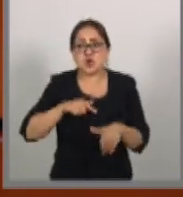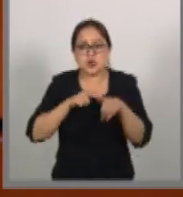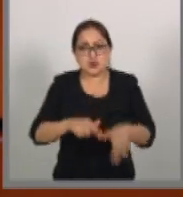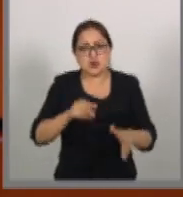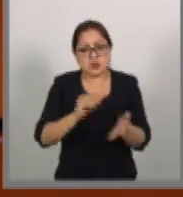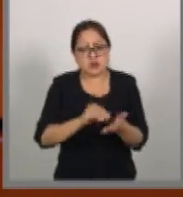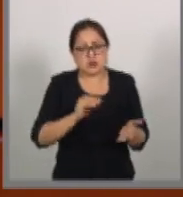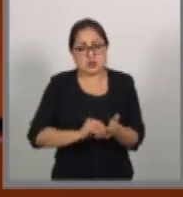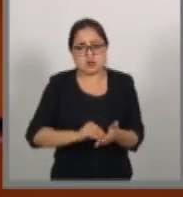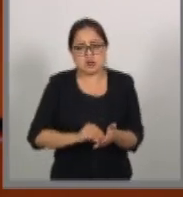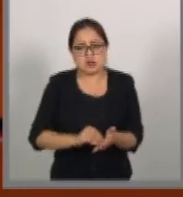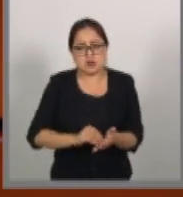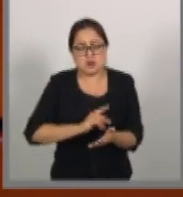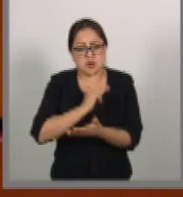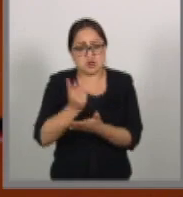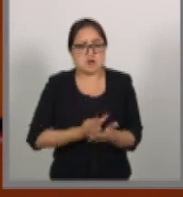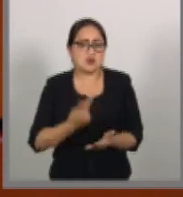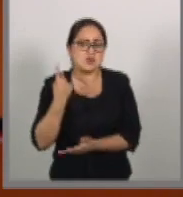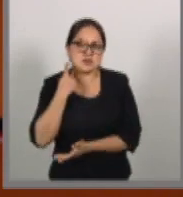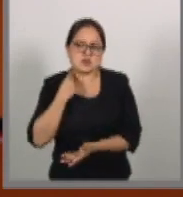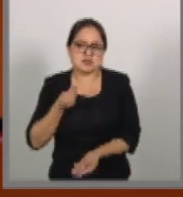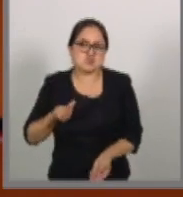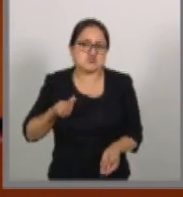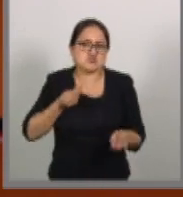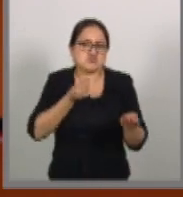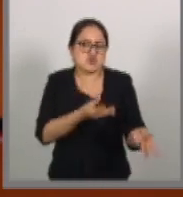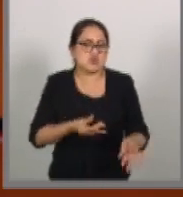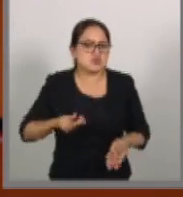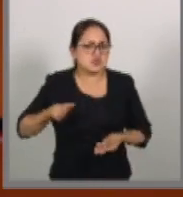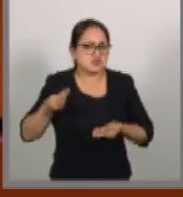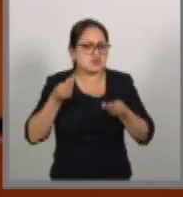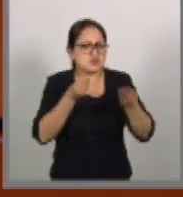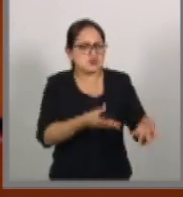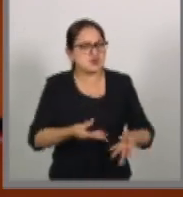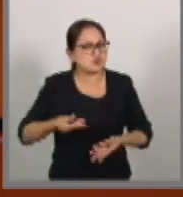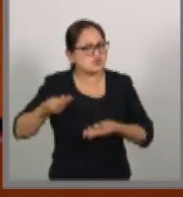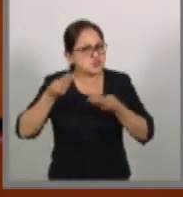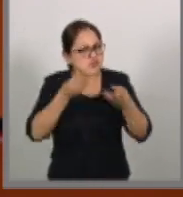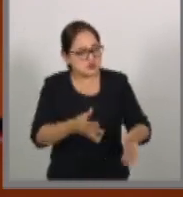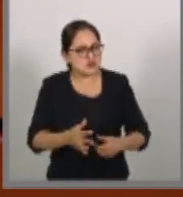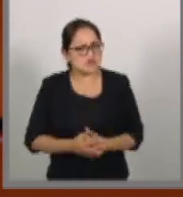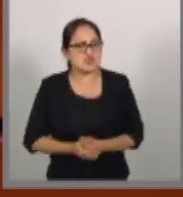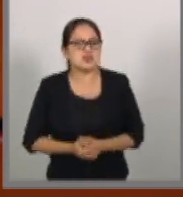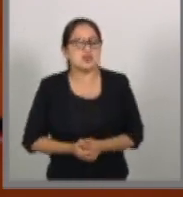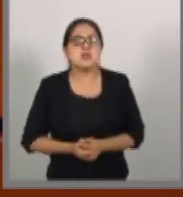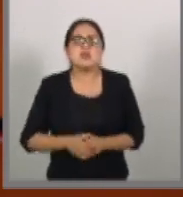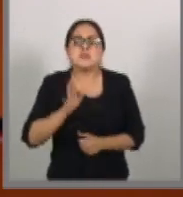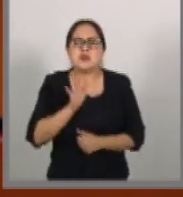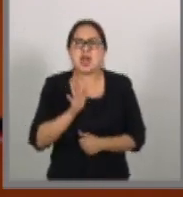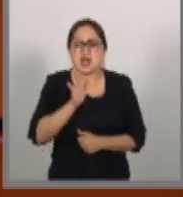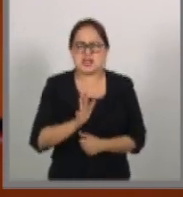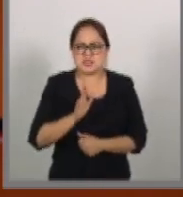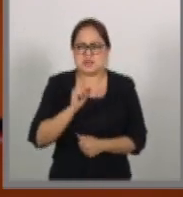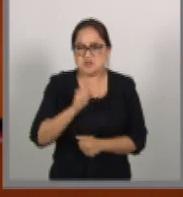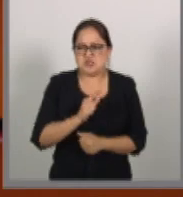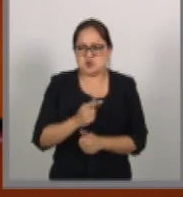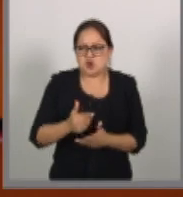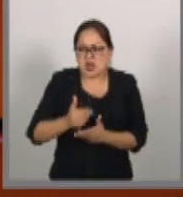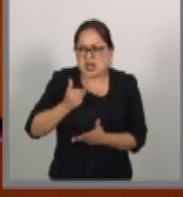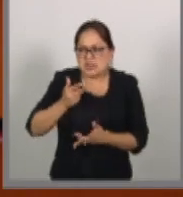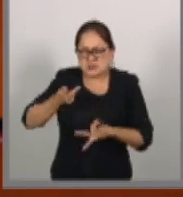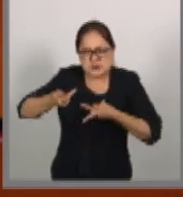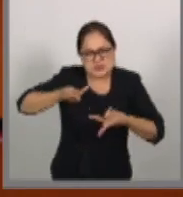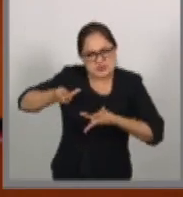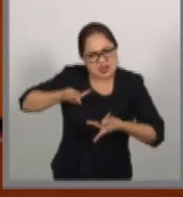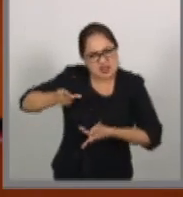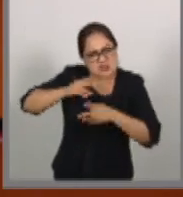política entreguista? ¿Por qué no jugamos con estrategia el juego global del